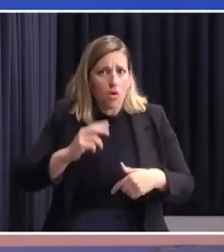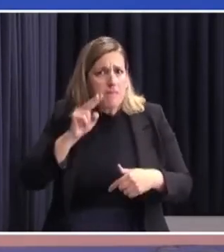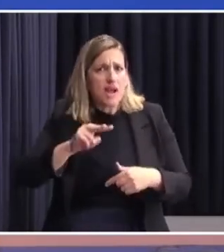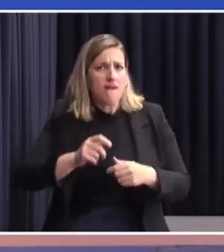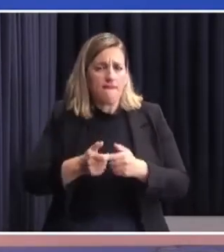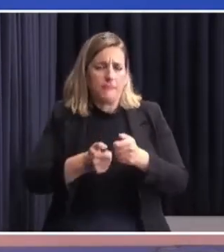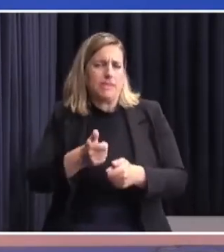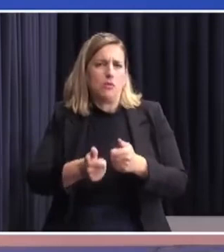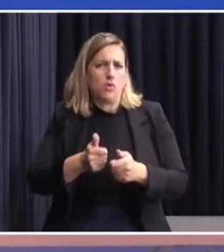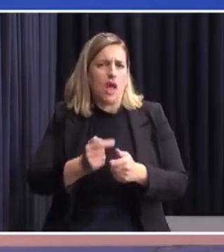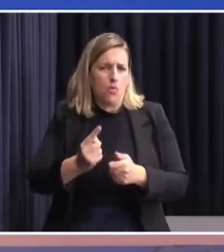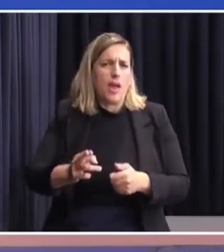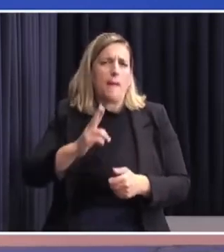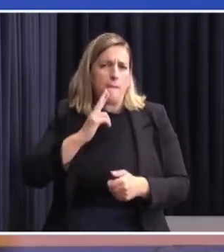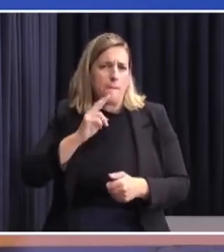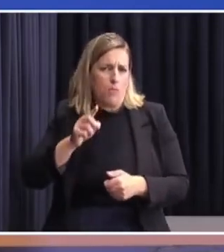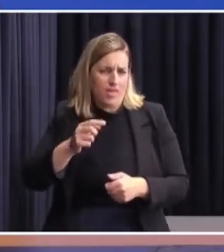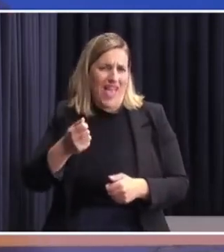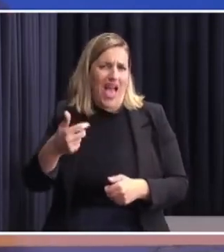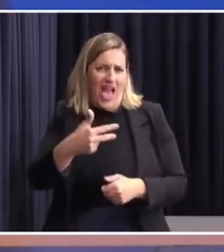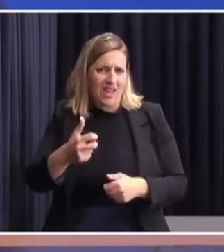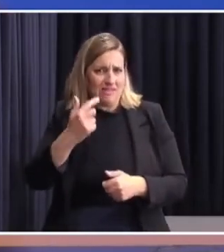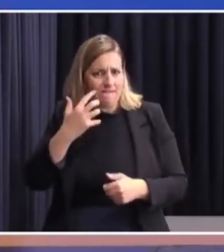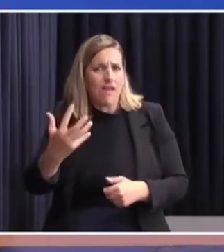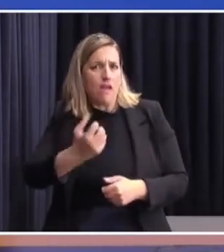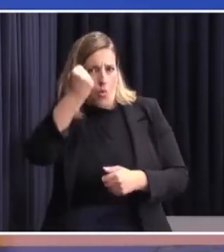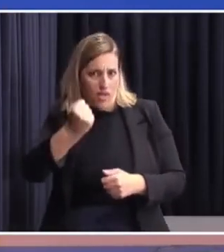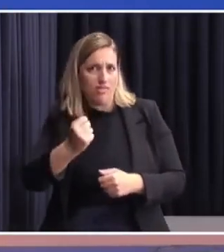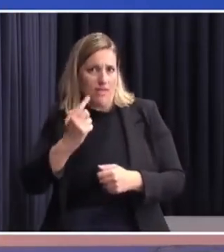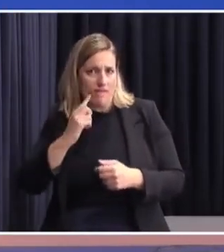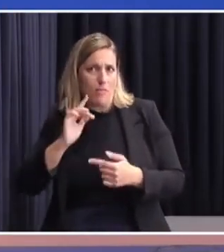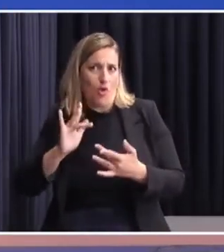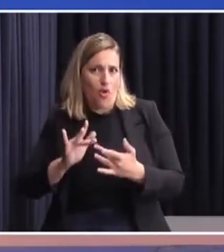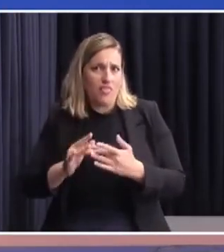celular y hay una respuesta de ella que encuentra ese vínculo y me lo lee.